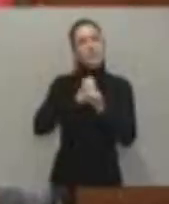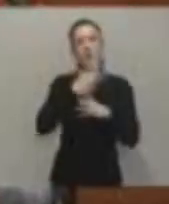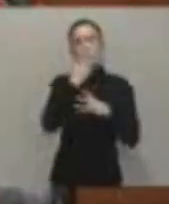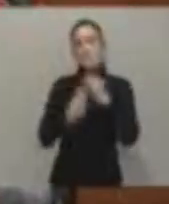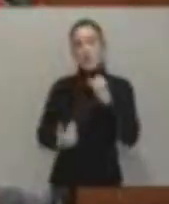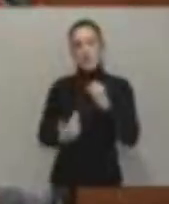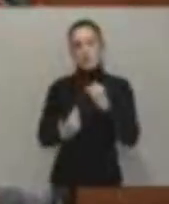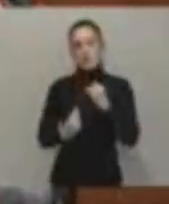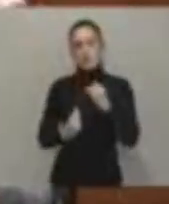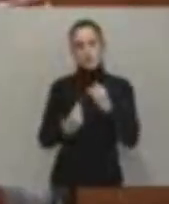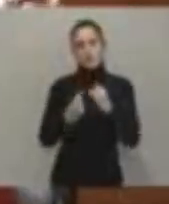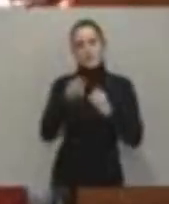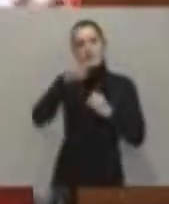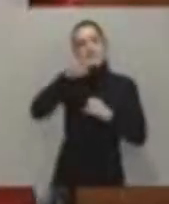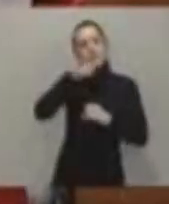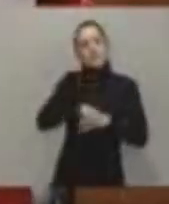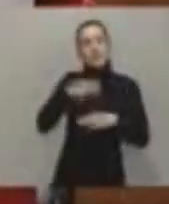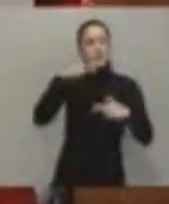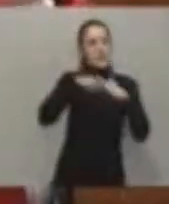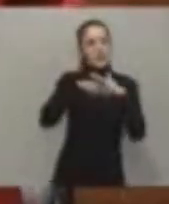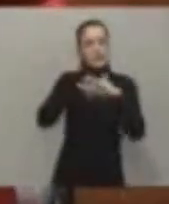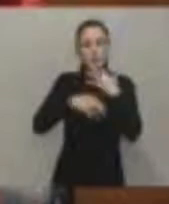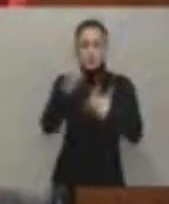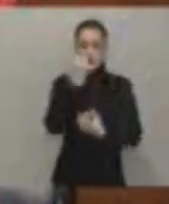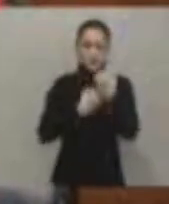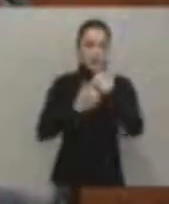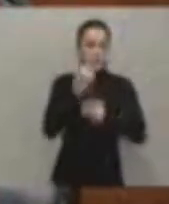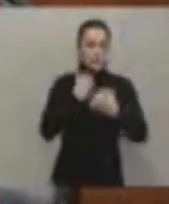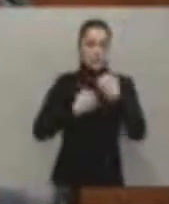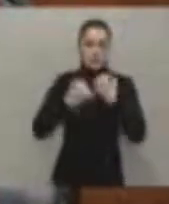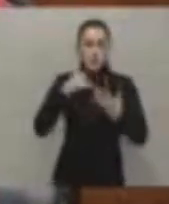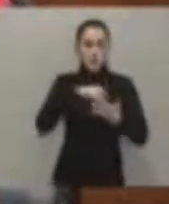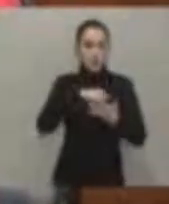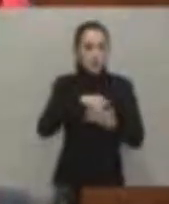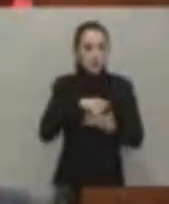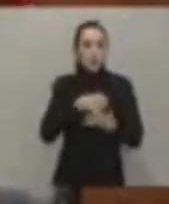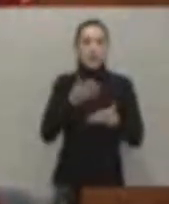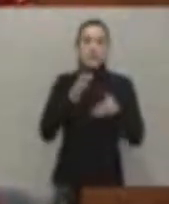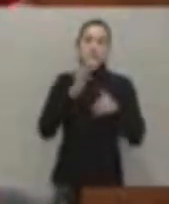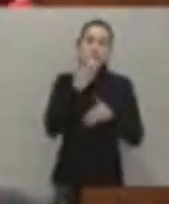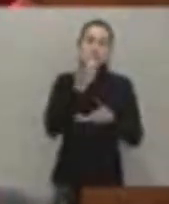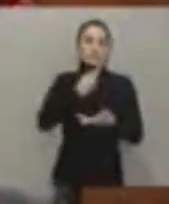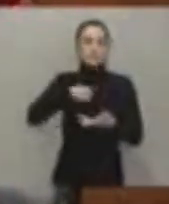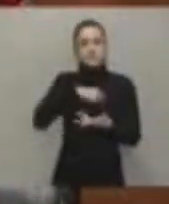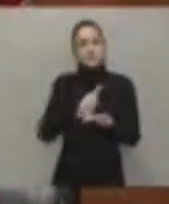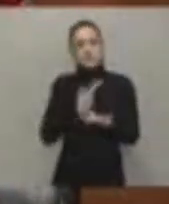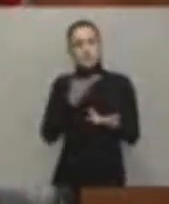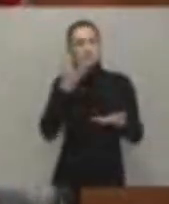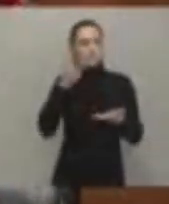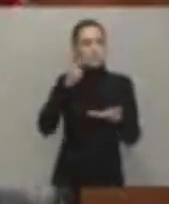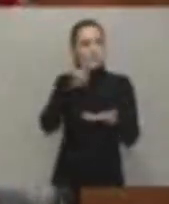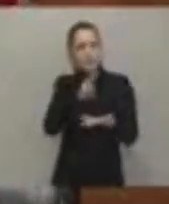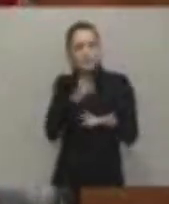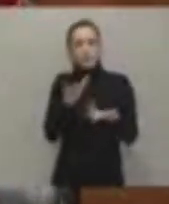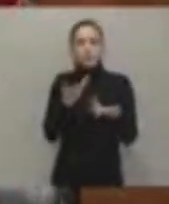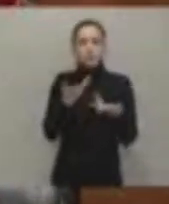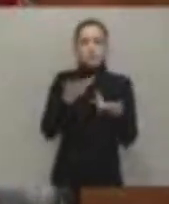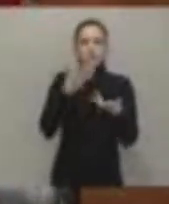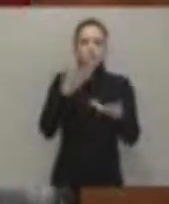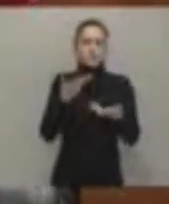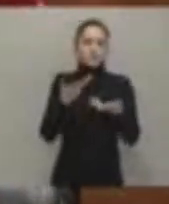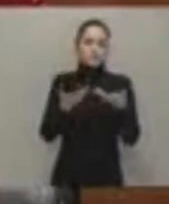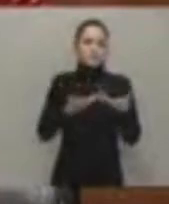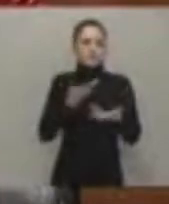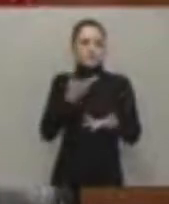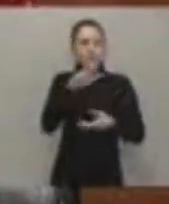ingentes recursos económicos. Si trazamos a grueso que se pudo haber utilizado